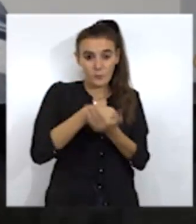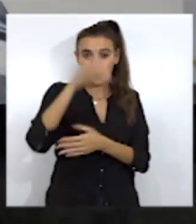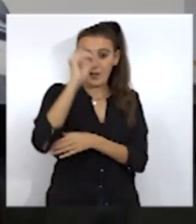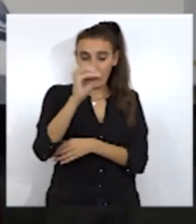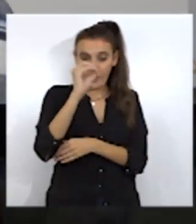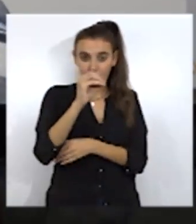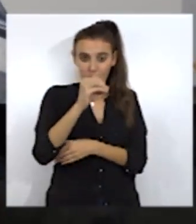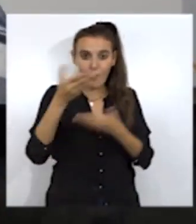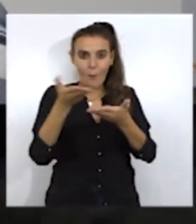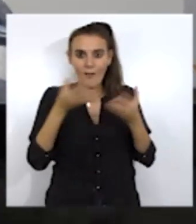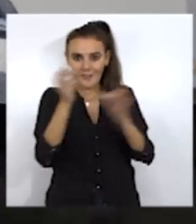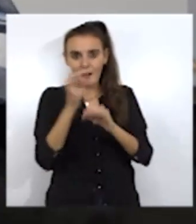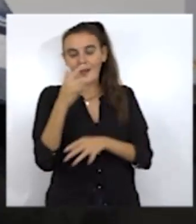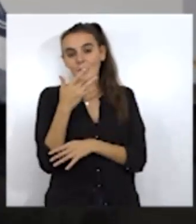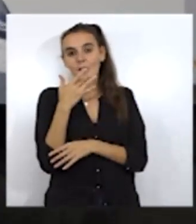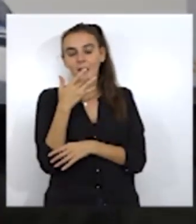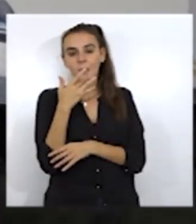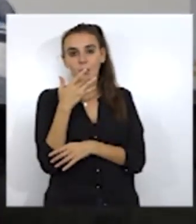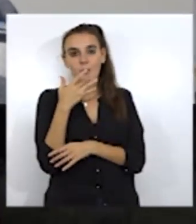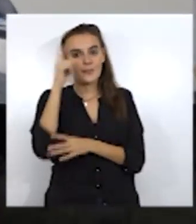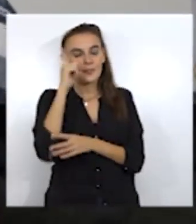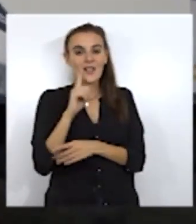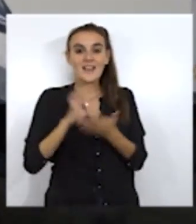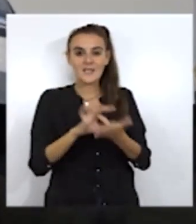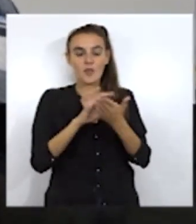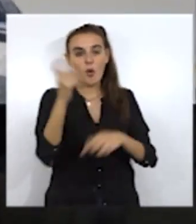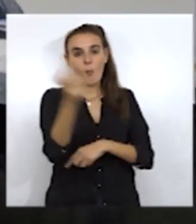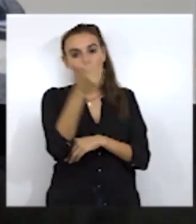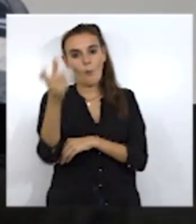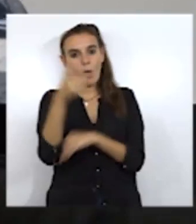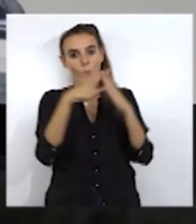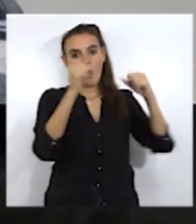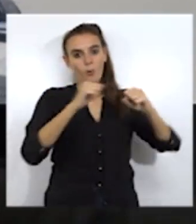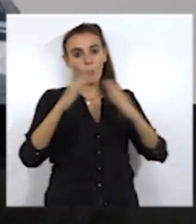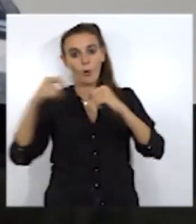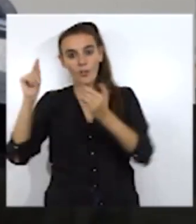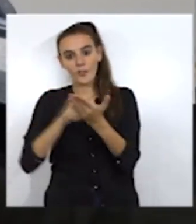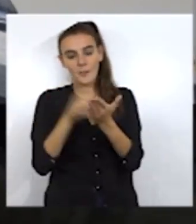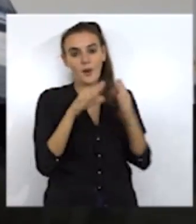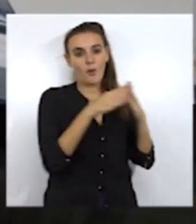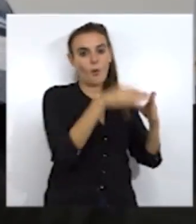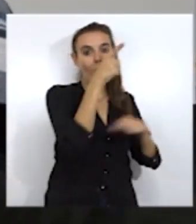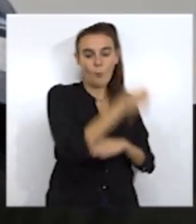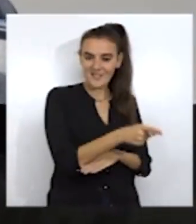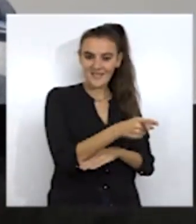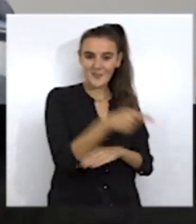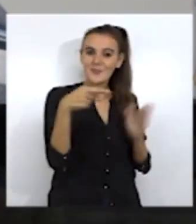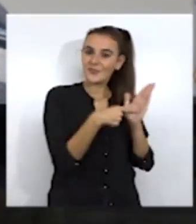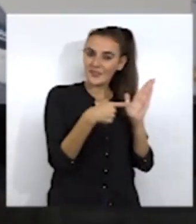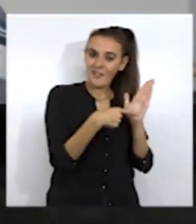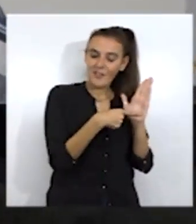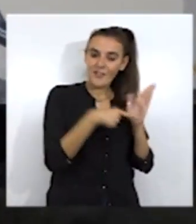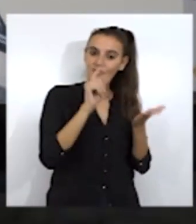es decir, sin ninguna contraprestación, cuando, por ejemplo, el servicio de bomberos tiene un acuerdo firmado con puertos del Estado,